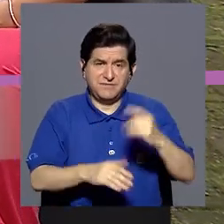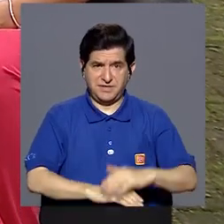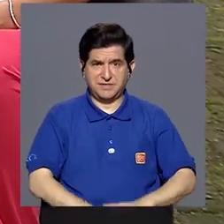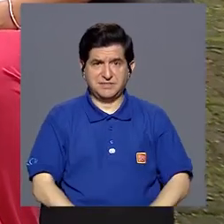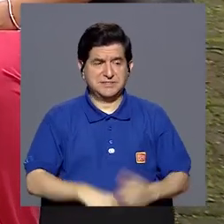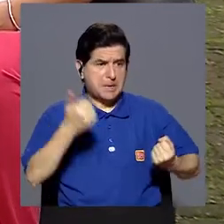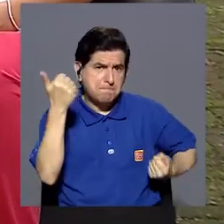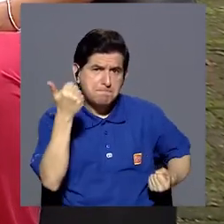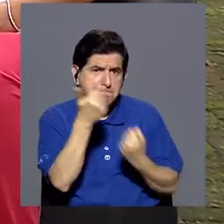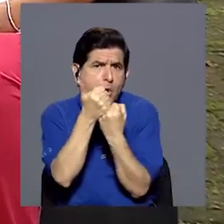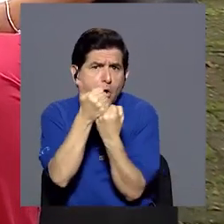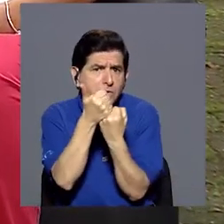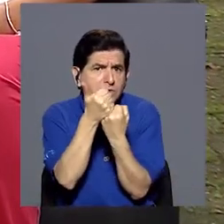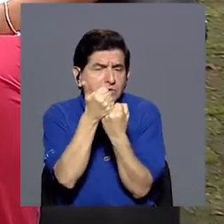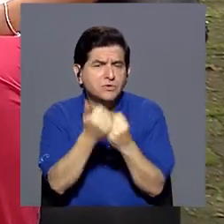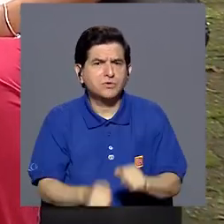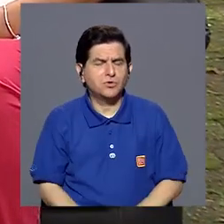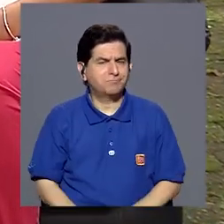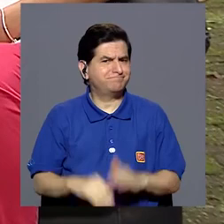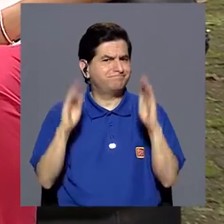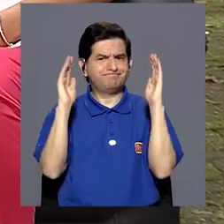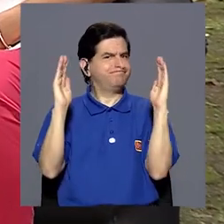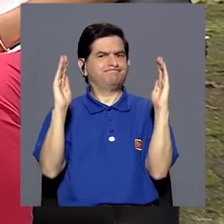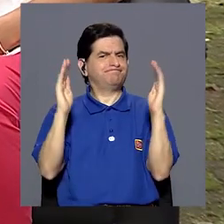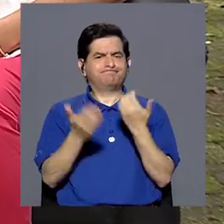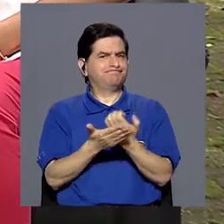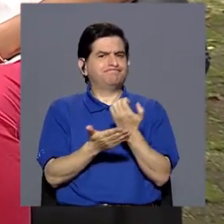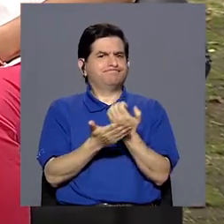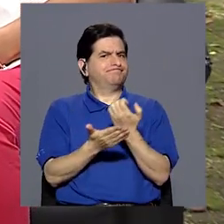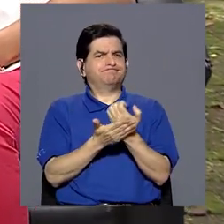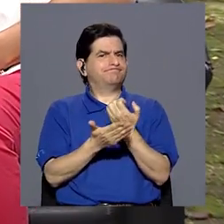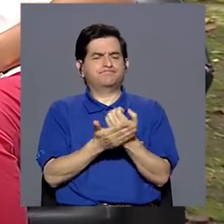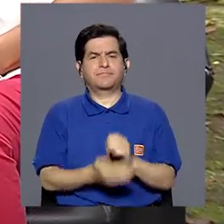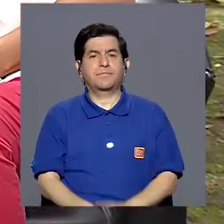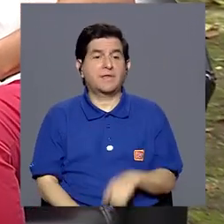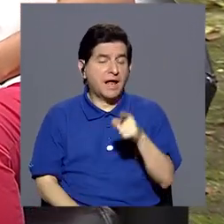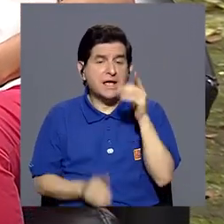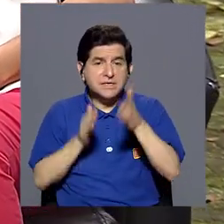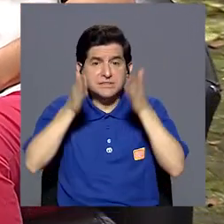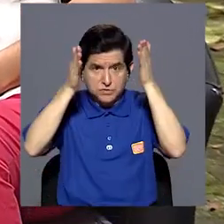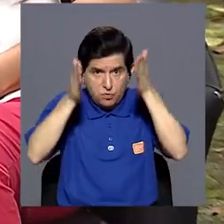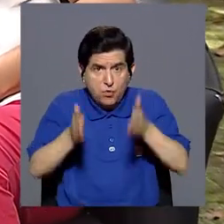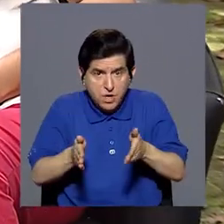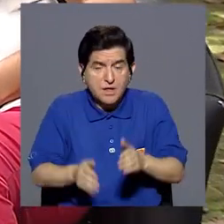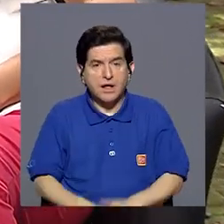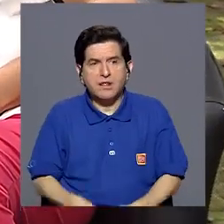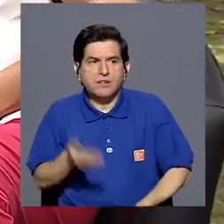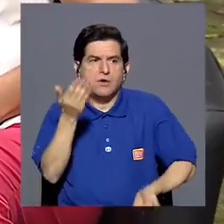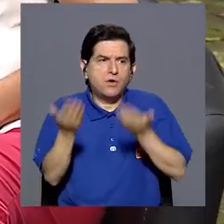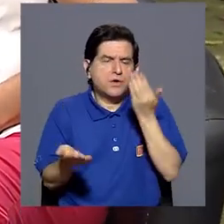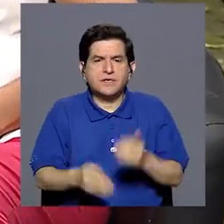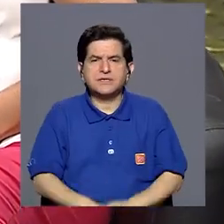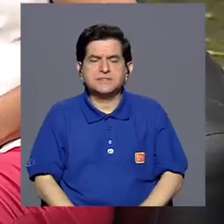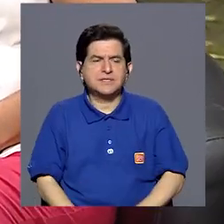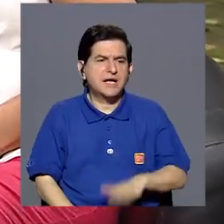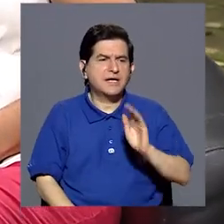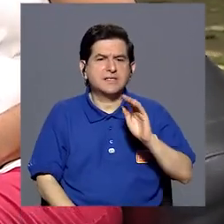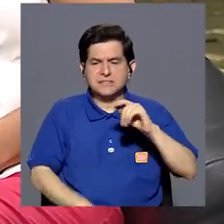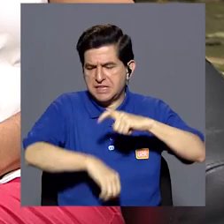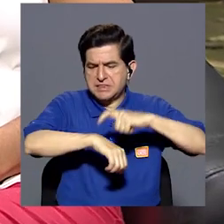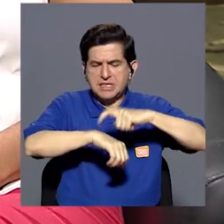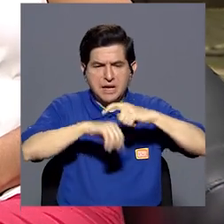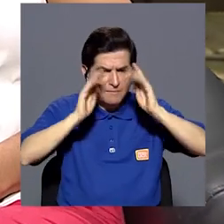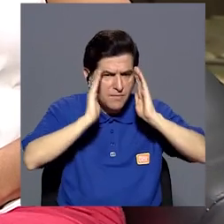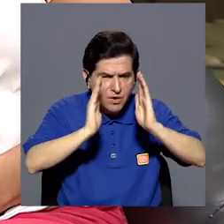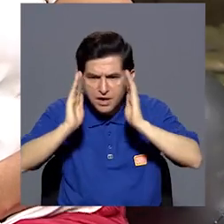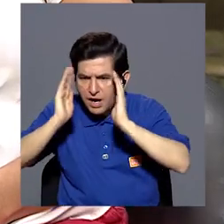digamos, el apoyo no es tan grande económicamente y este cuidador está, digamos, aportando tiempo a estos